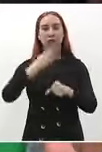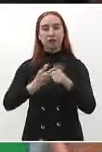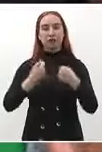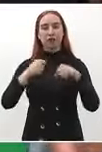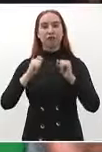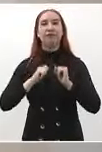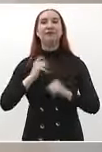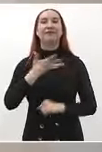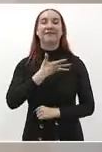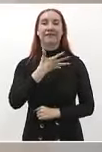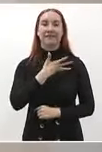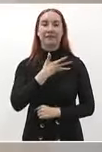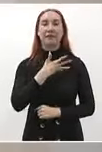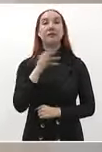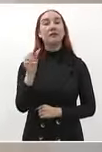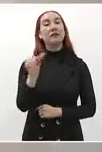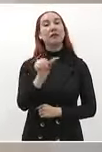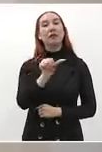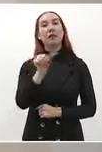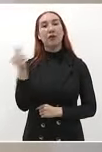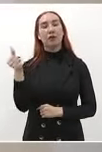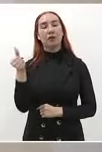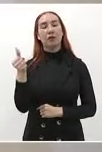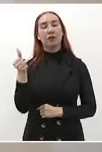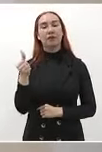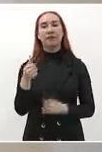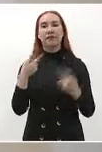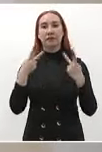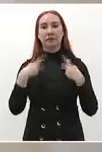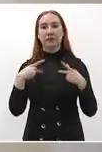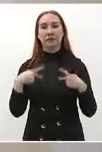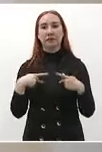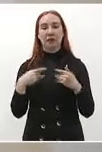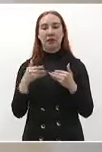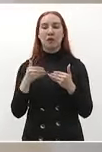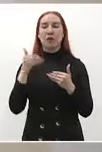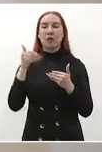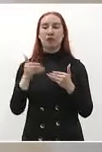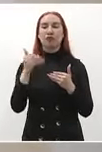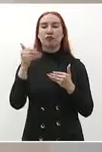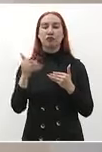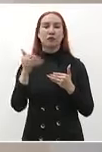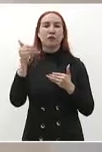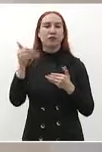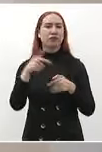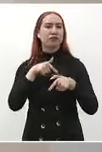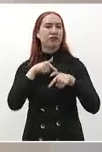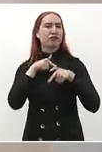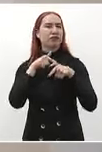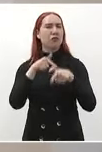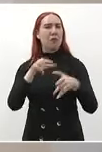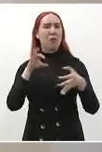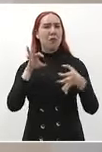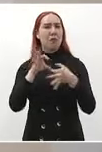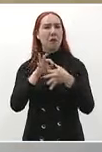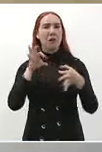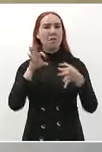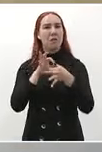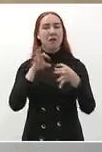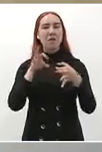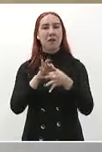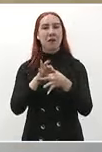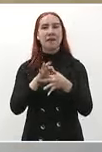y otro que estuvo hasta los últimos días con Ricardo Flores Magón